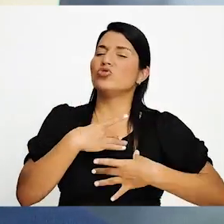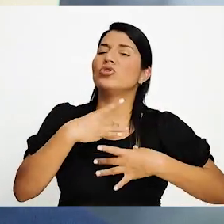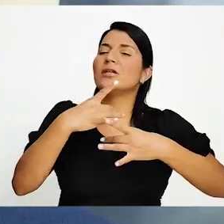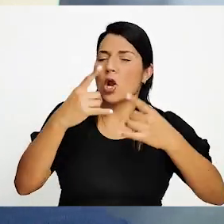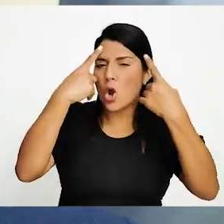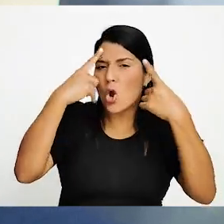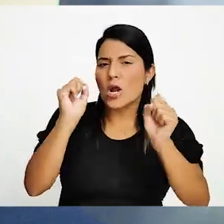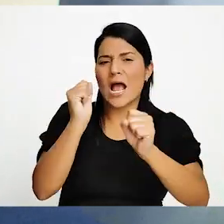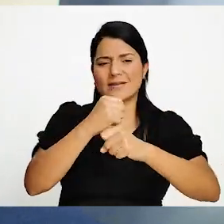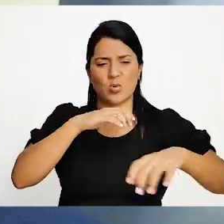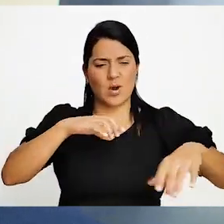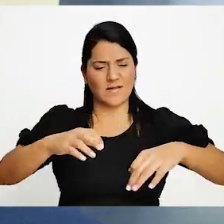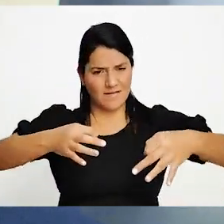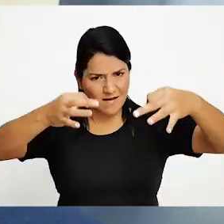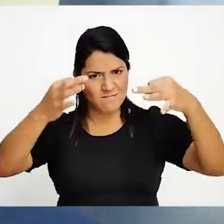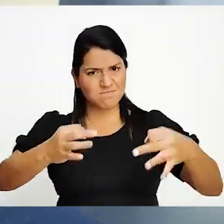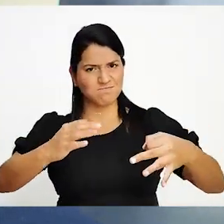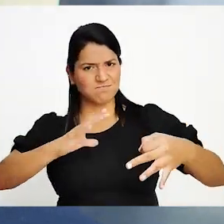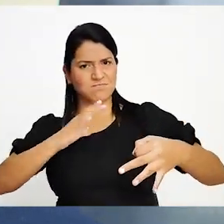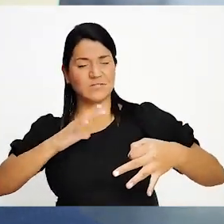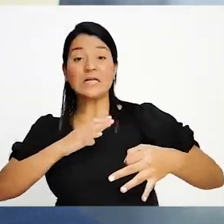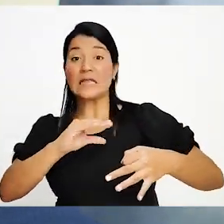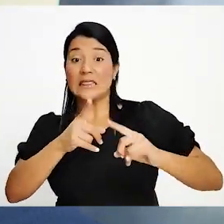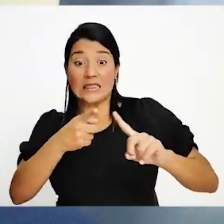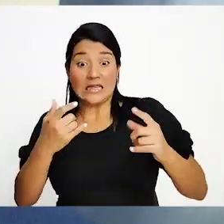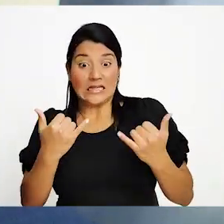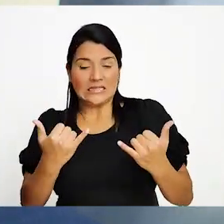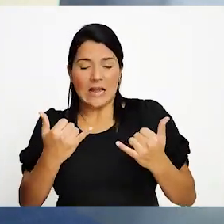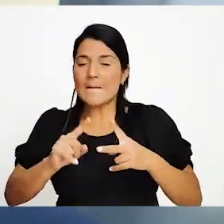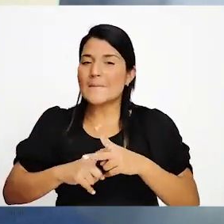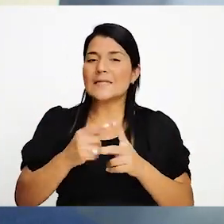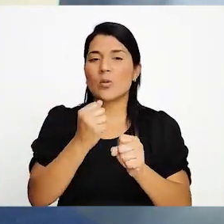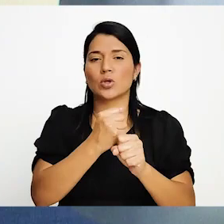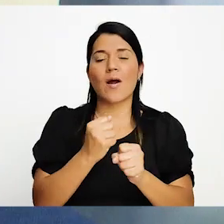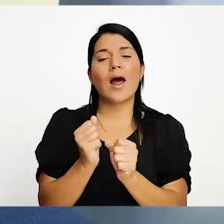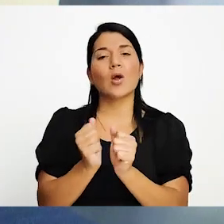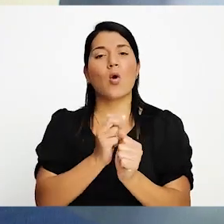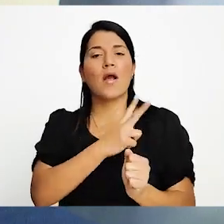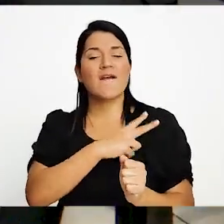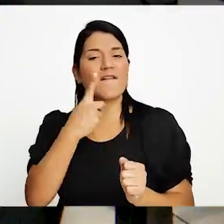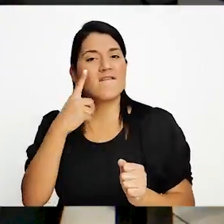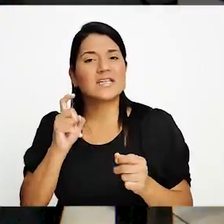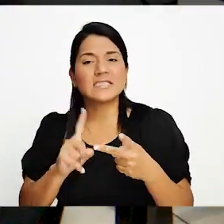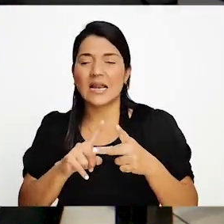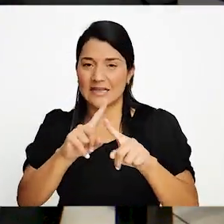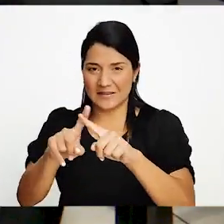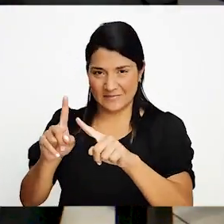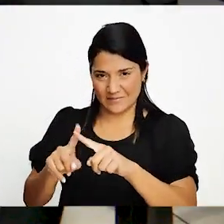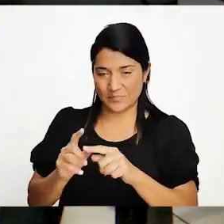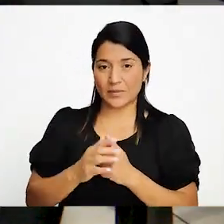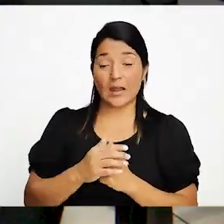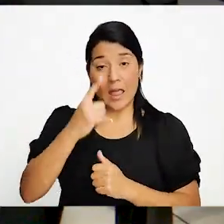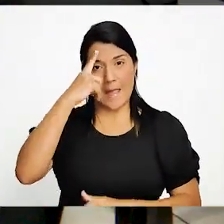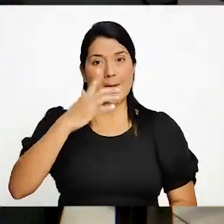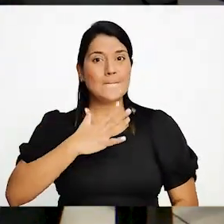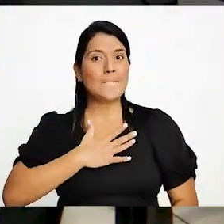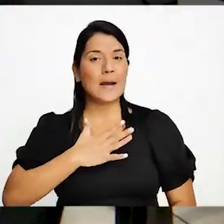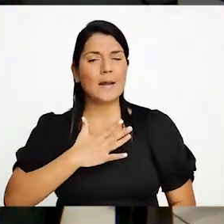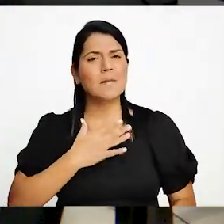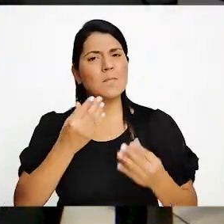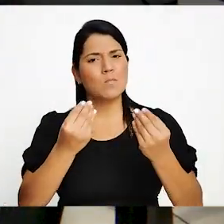sea un evento de gala y desde ya estamos trabajando con eso, con la jefatura de fiscalía, con el jefe de fiscalización. Para mí ha sido sumamente